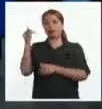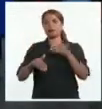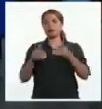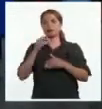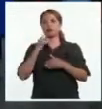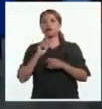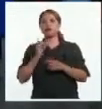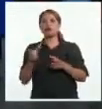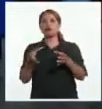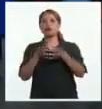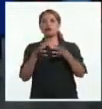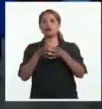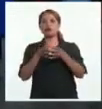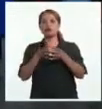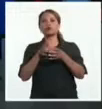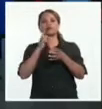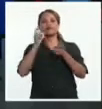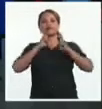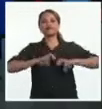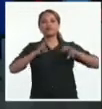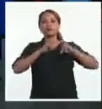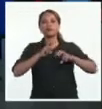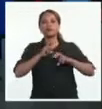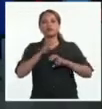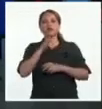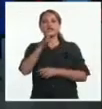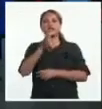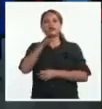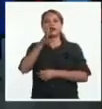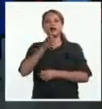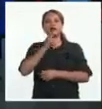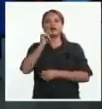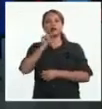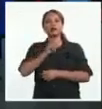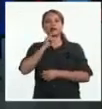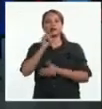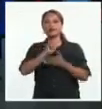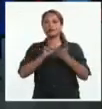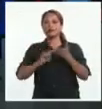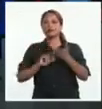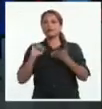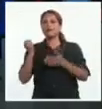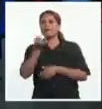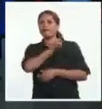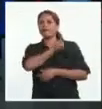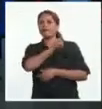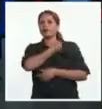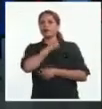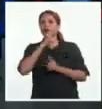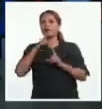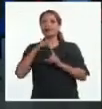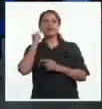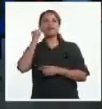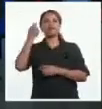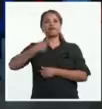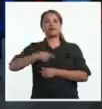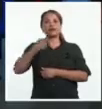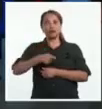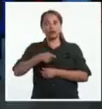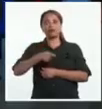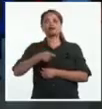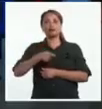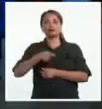una comisión parlamentaria que investiga el escándalo de los COMEX, un fraude fiscal de dividendos que salpicó al político.